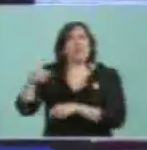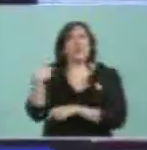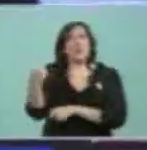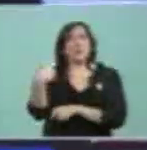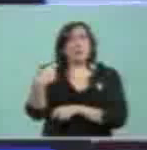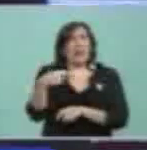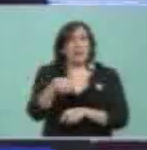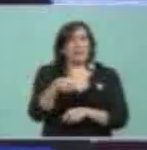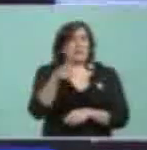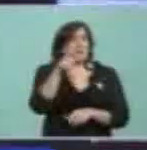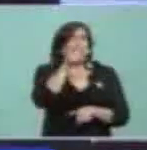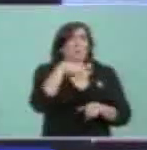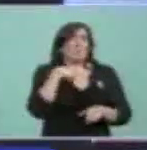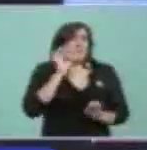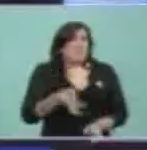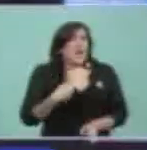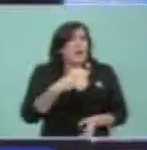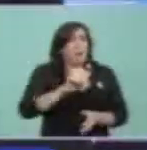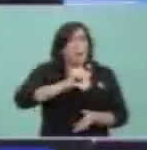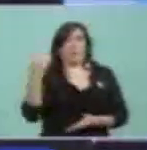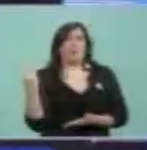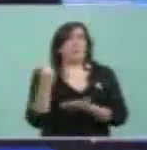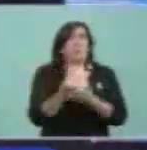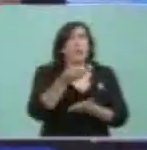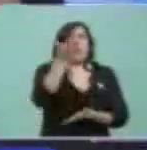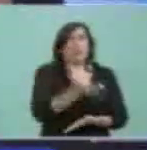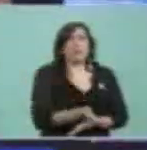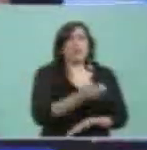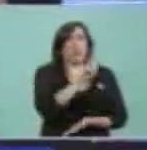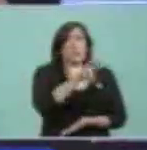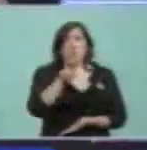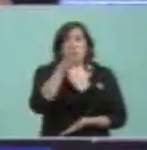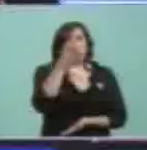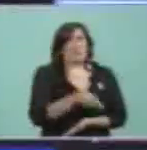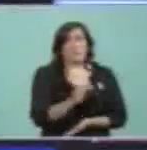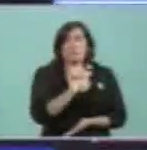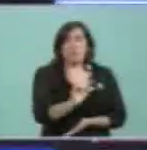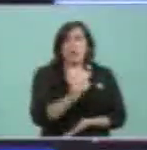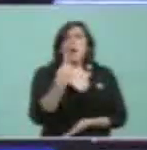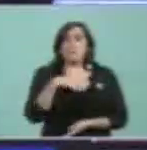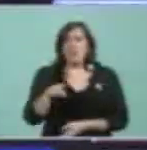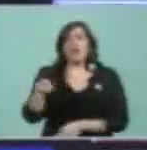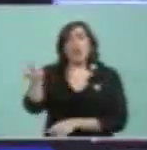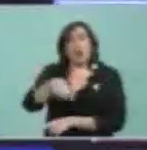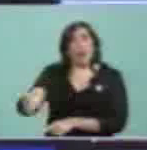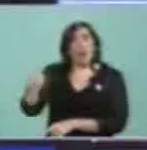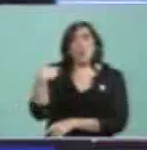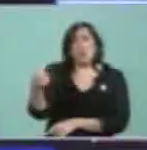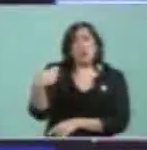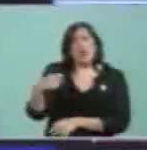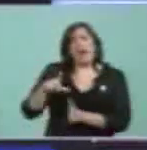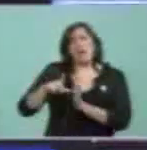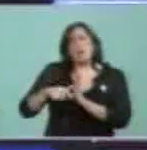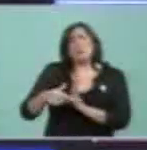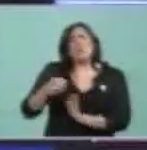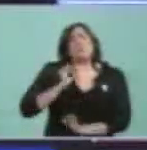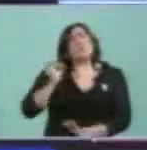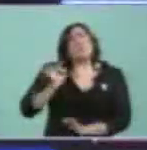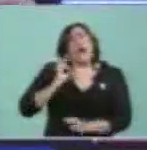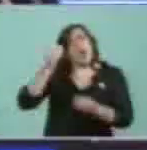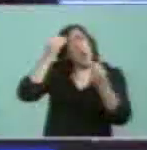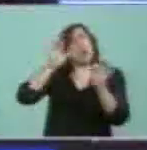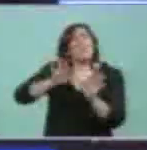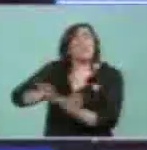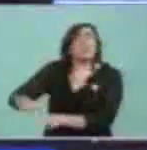país devastado, fue establecer que nuestros jubilados que habían sido olvidados por décadas tuvieran sus aumentos de